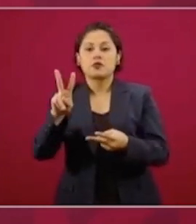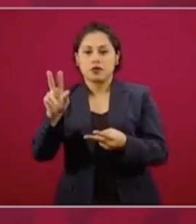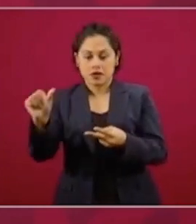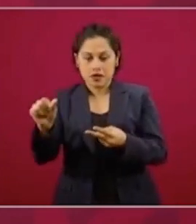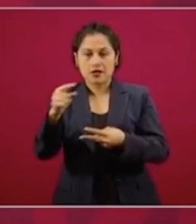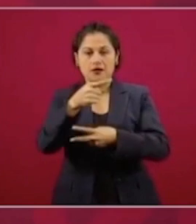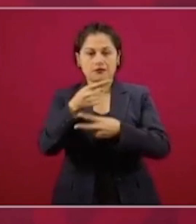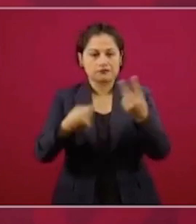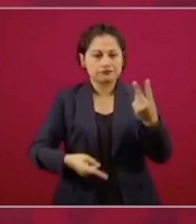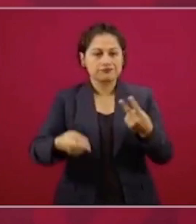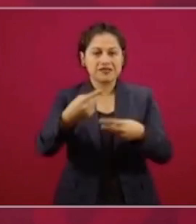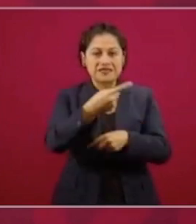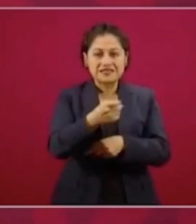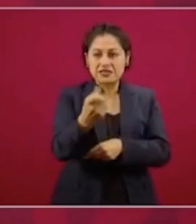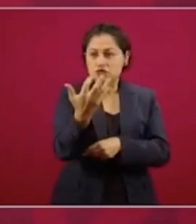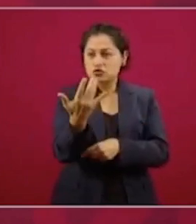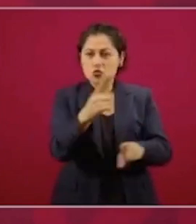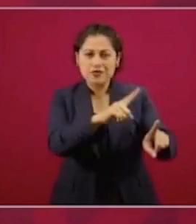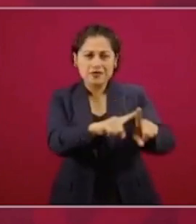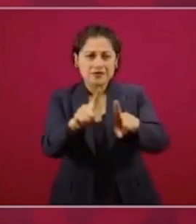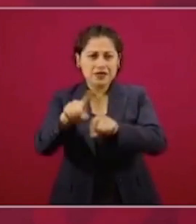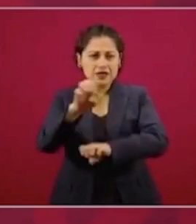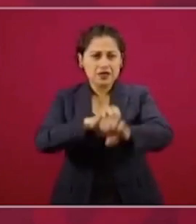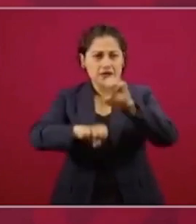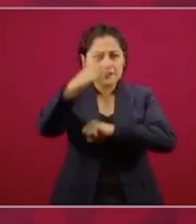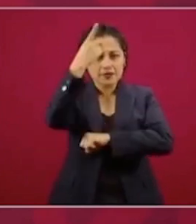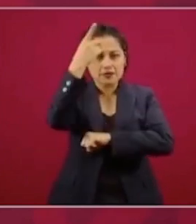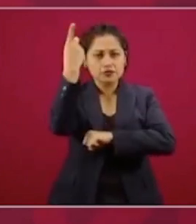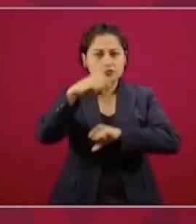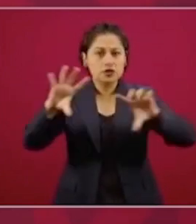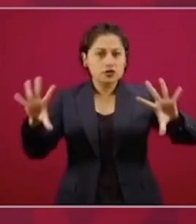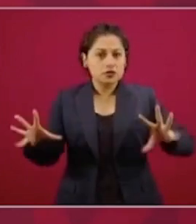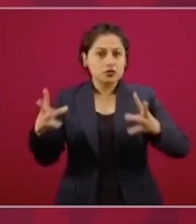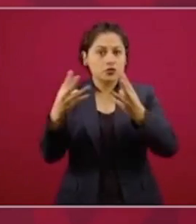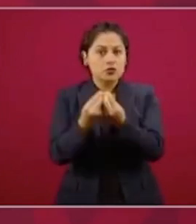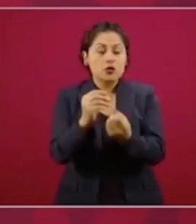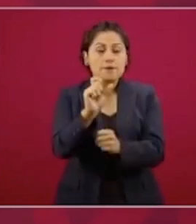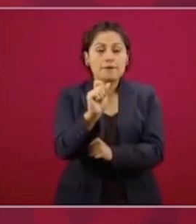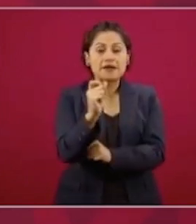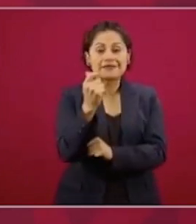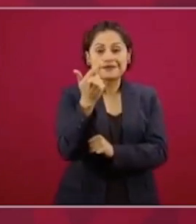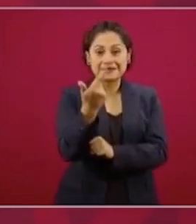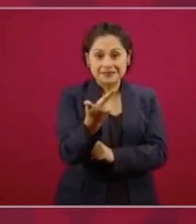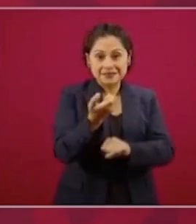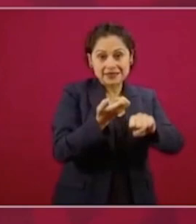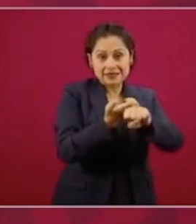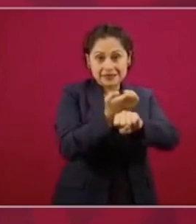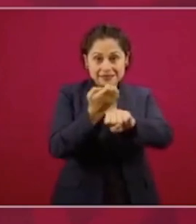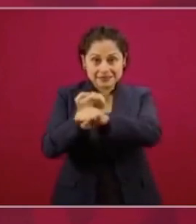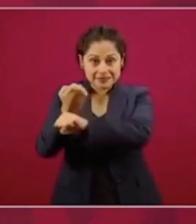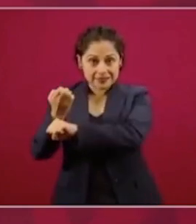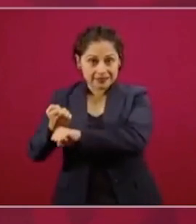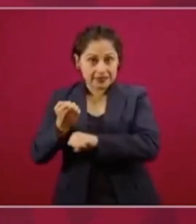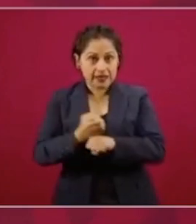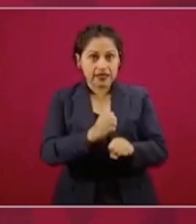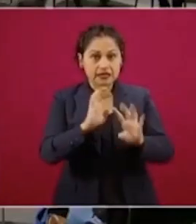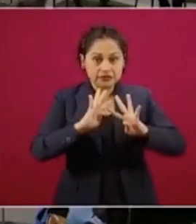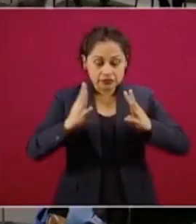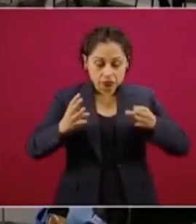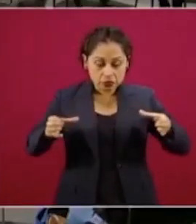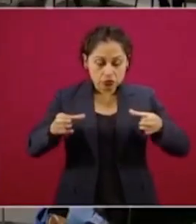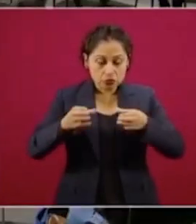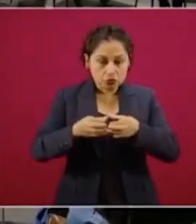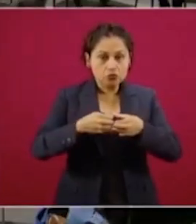empresarios sumados para lograr que haya 27 consejos estatales, comités estatales que están haciendo esta logística